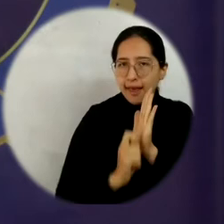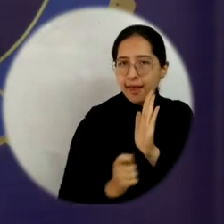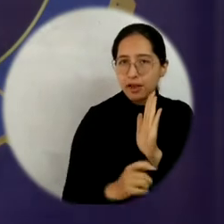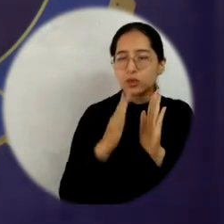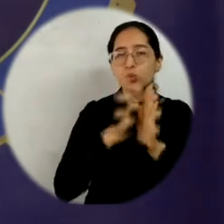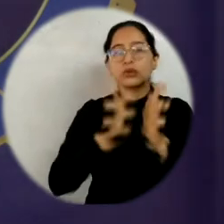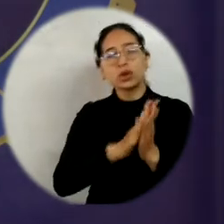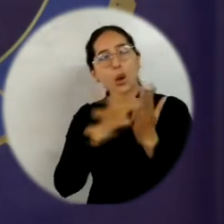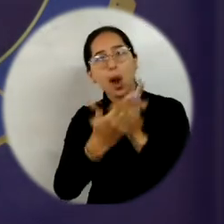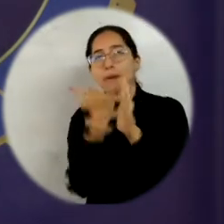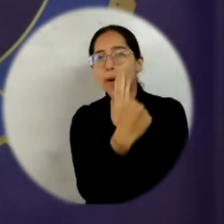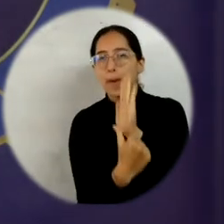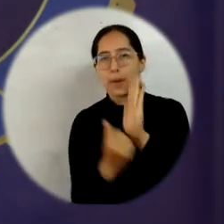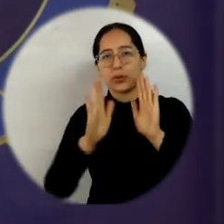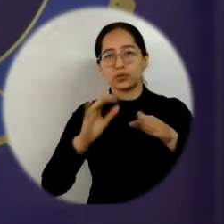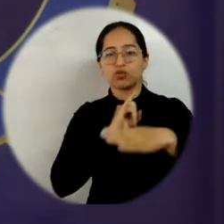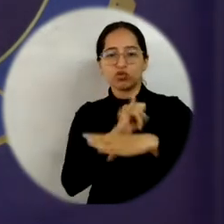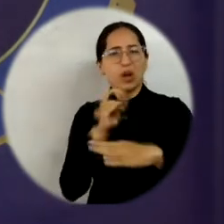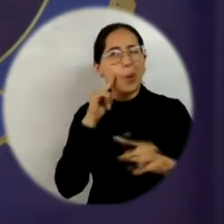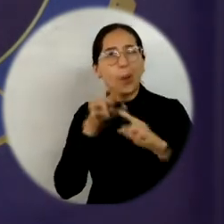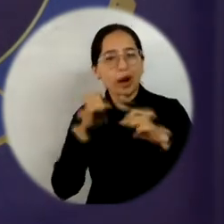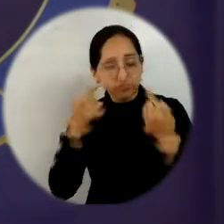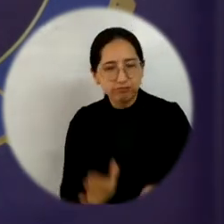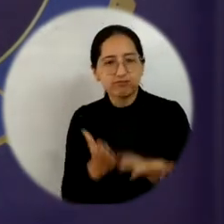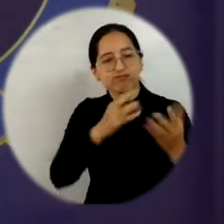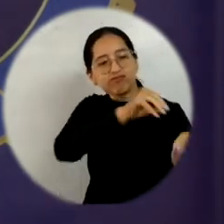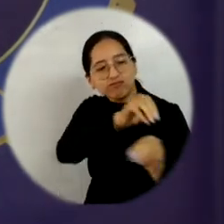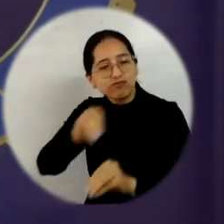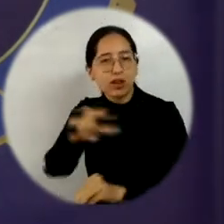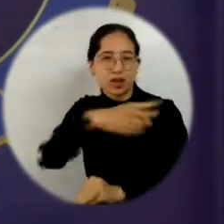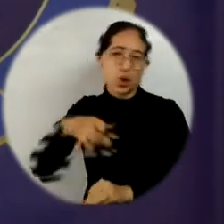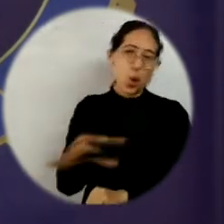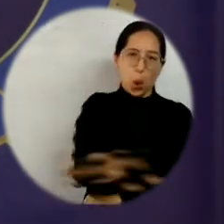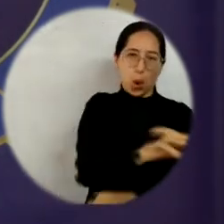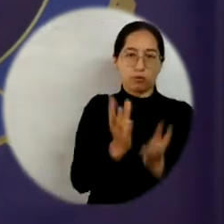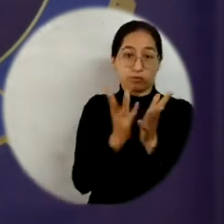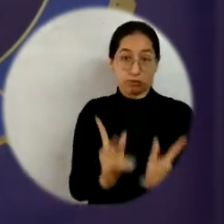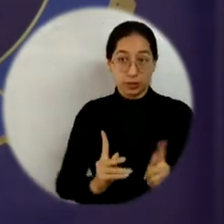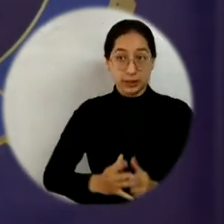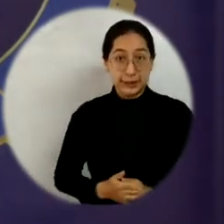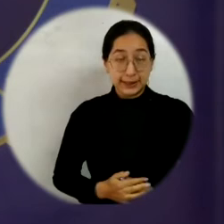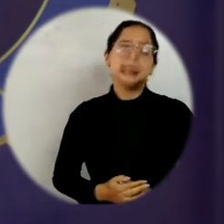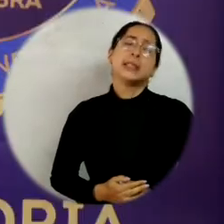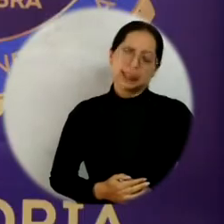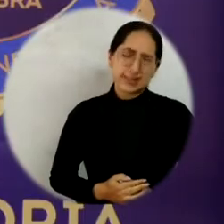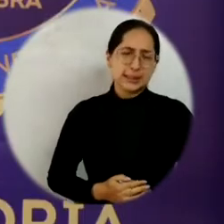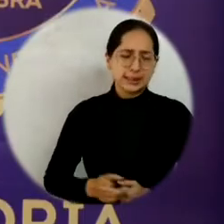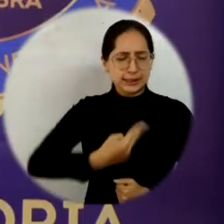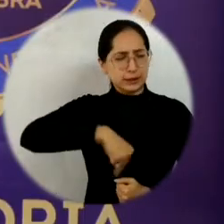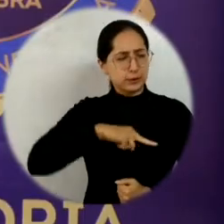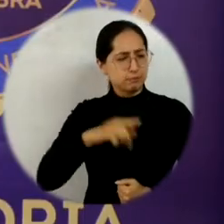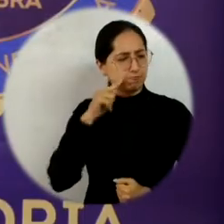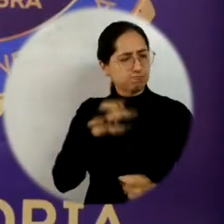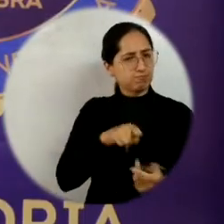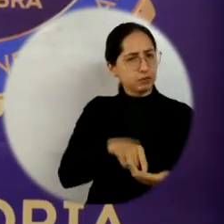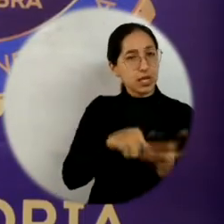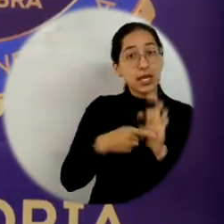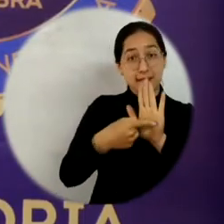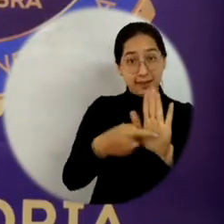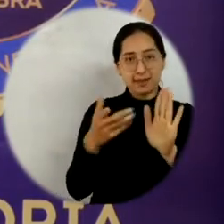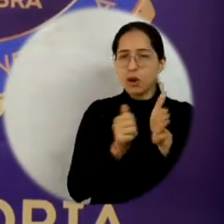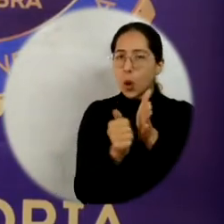agenda institucional que vaya en beneficio de la formación de los estudiantes. Nosotros hemos hecho nuestro